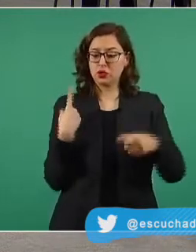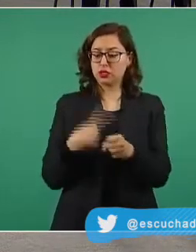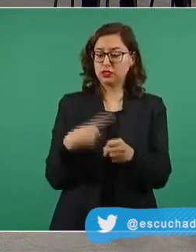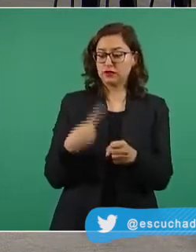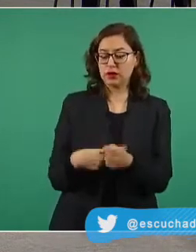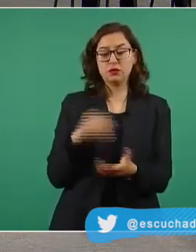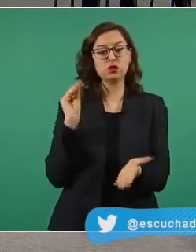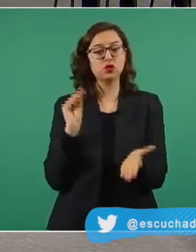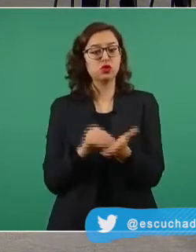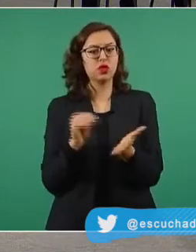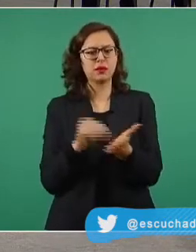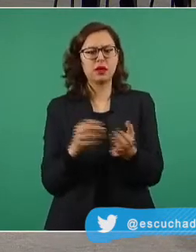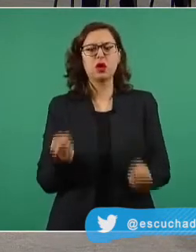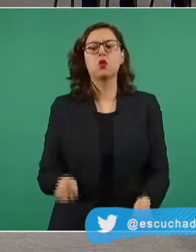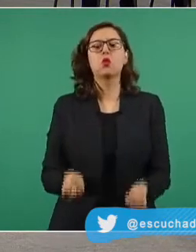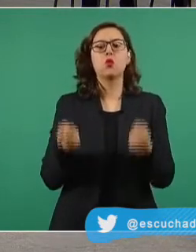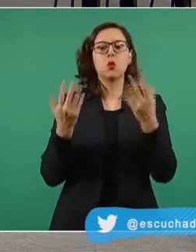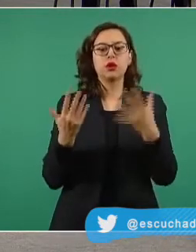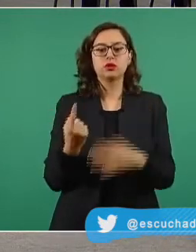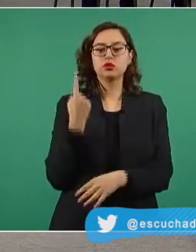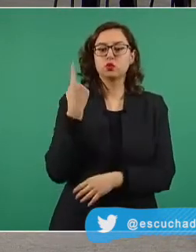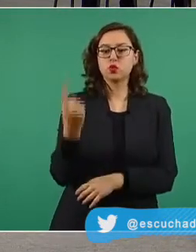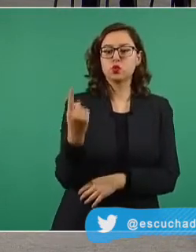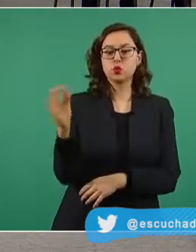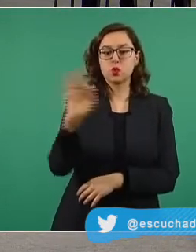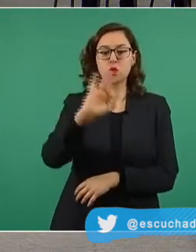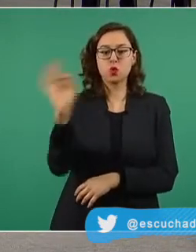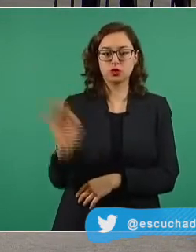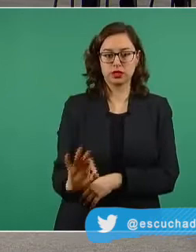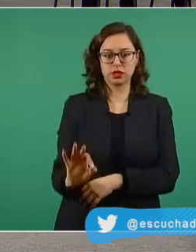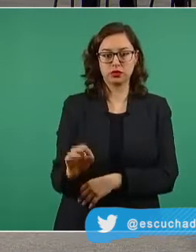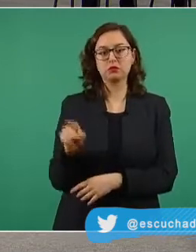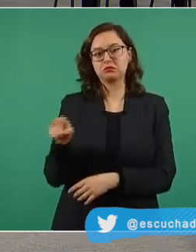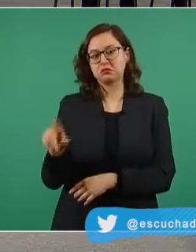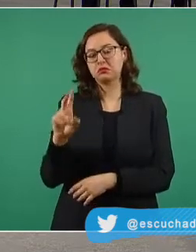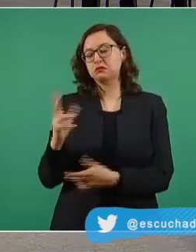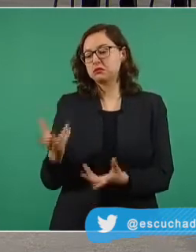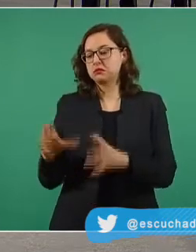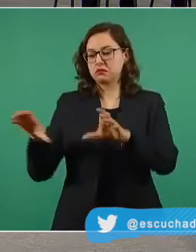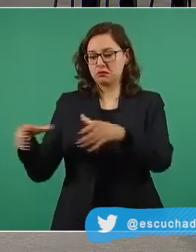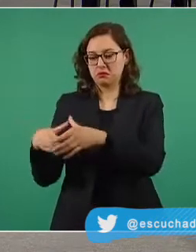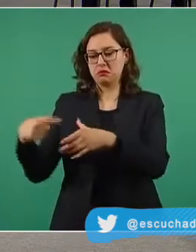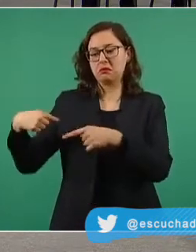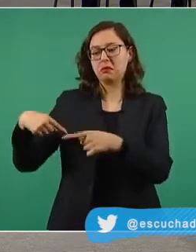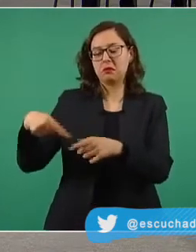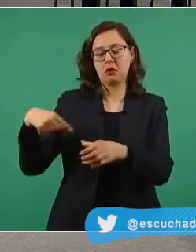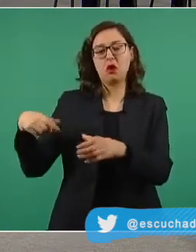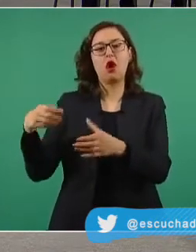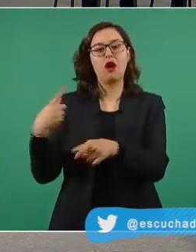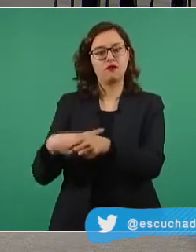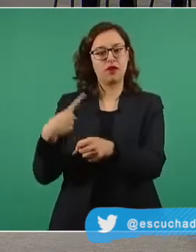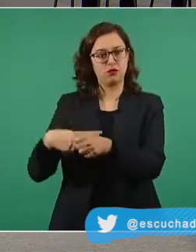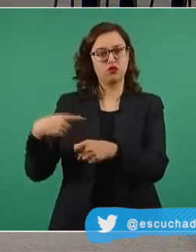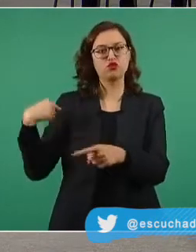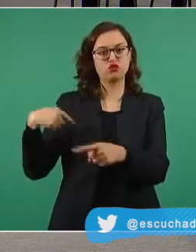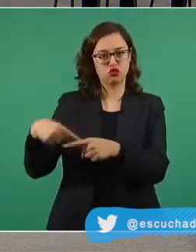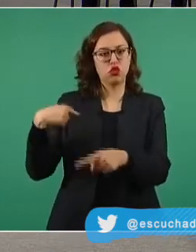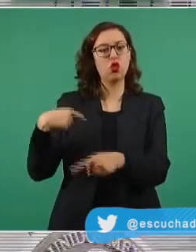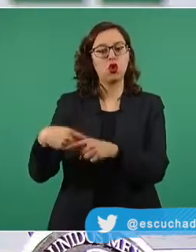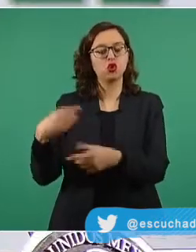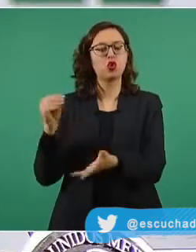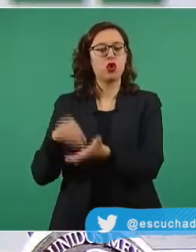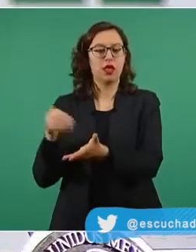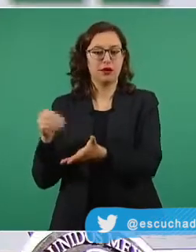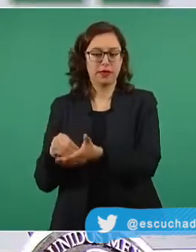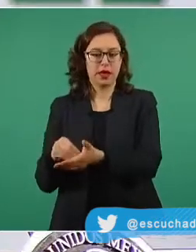fenómeno epidémico activo lo demás son toda la suma de casos históricos que hemos tenido desde que inició esta epidemia